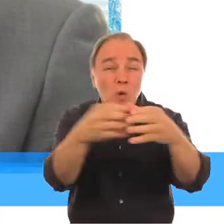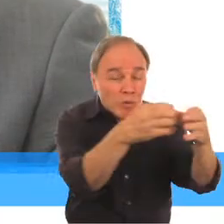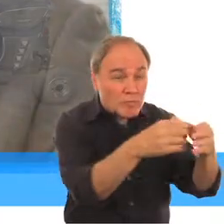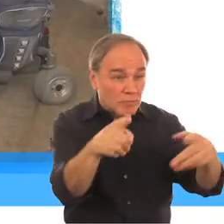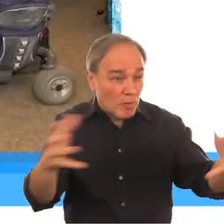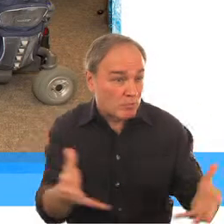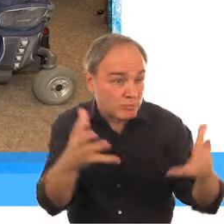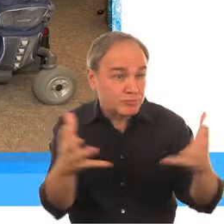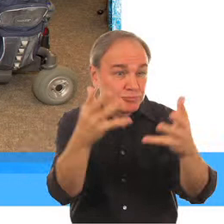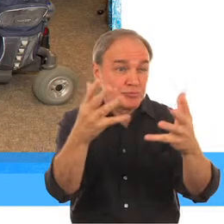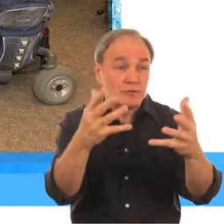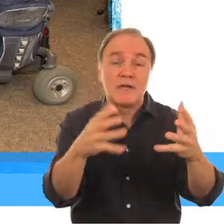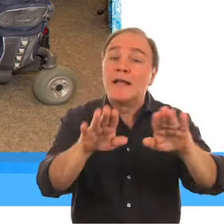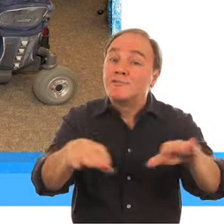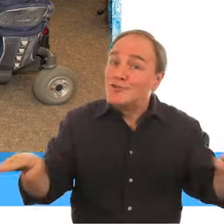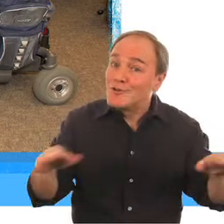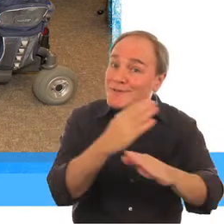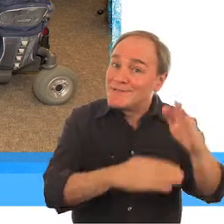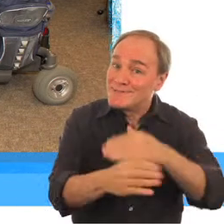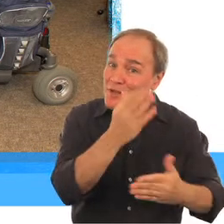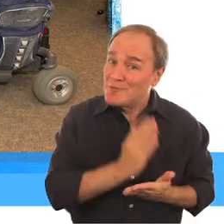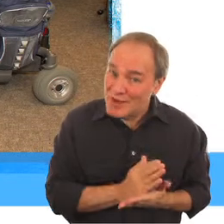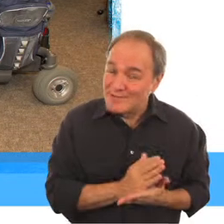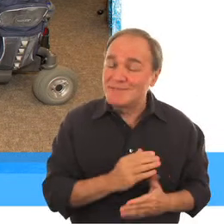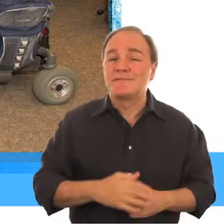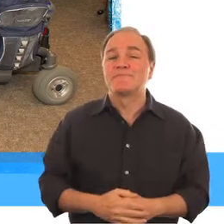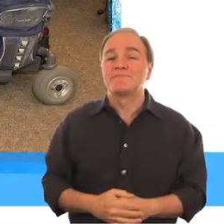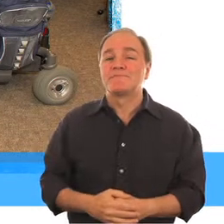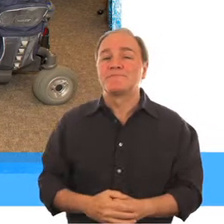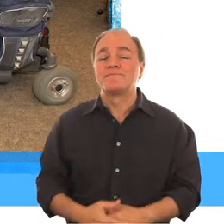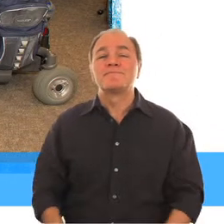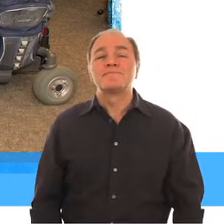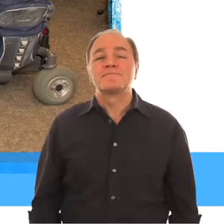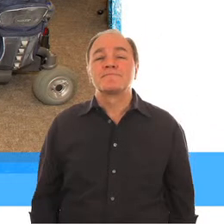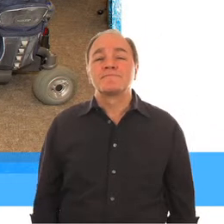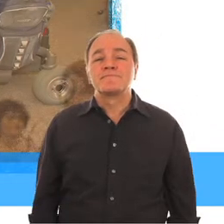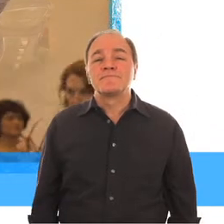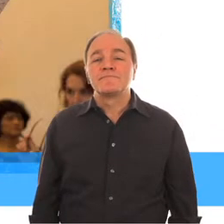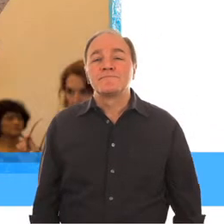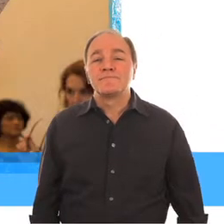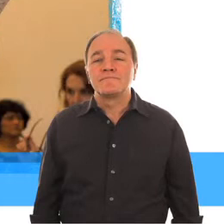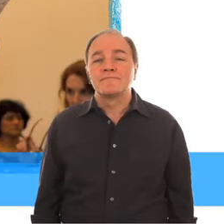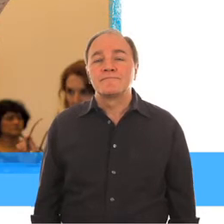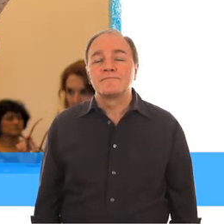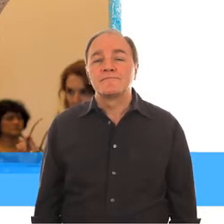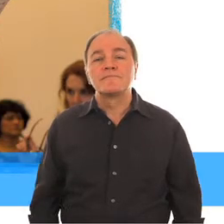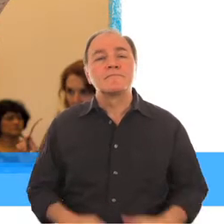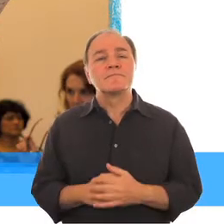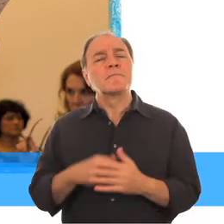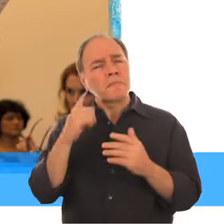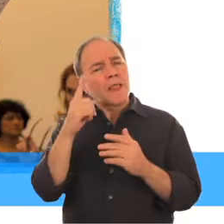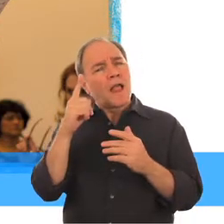Fotos de participantes con y sin discapacidad en el Foro 2012 sobre la Alianza Mundial por los Niños con Discapacidad en Nueva York Es